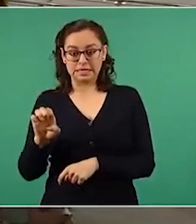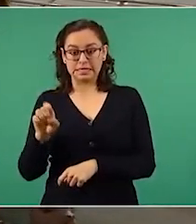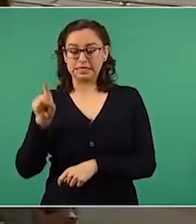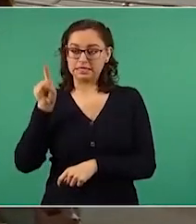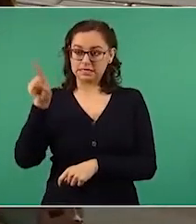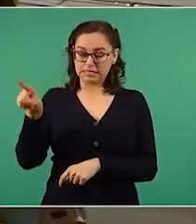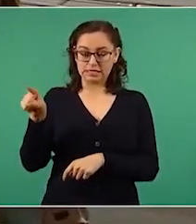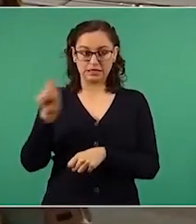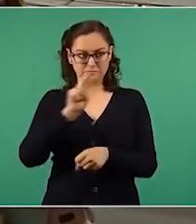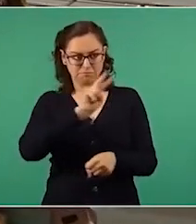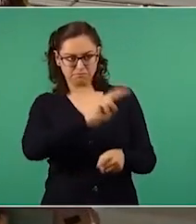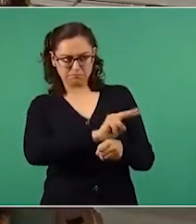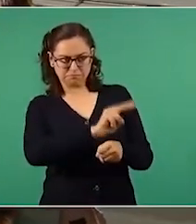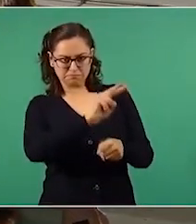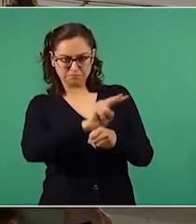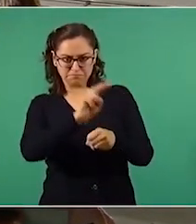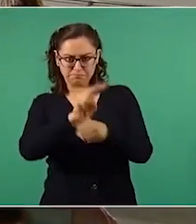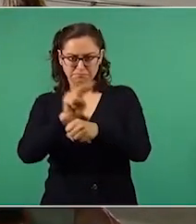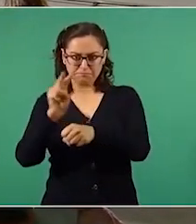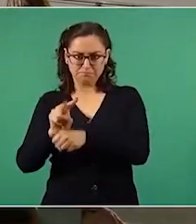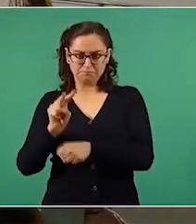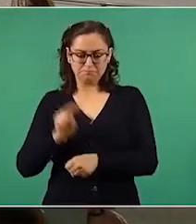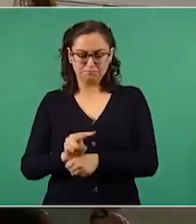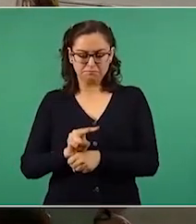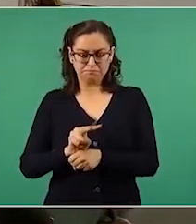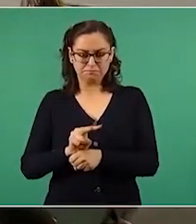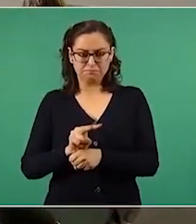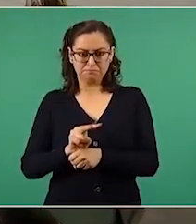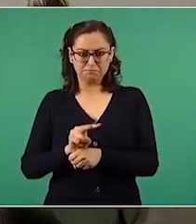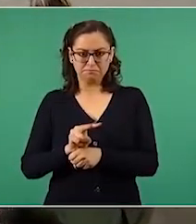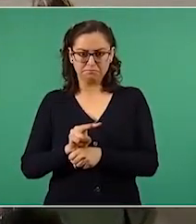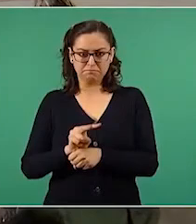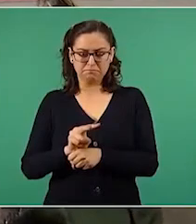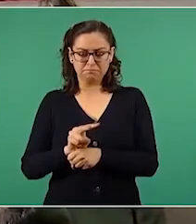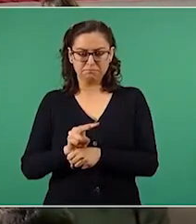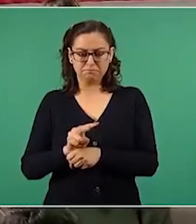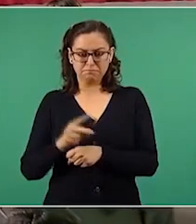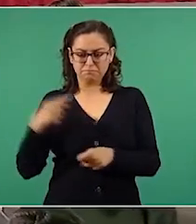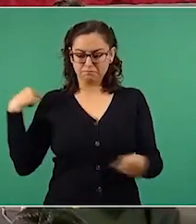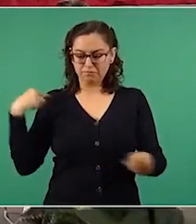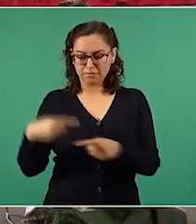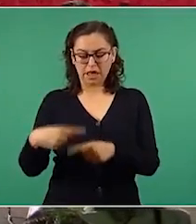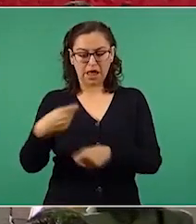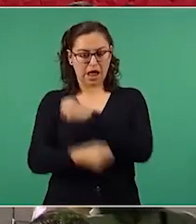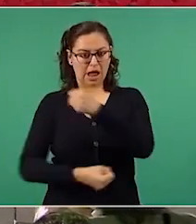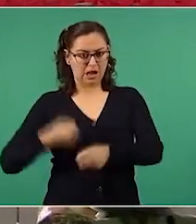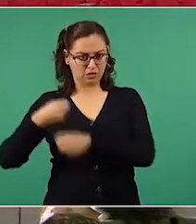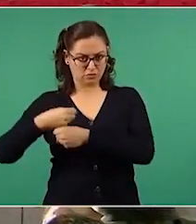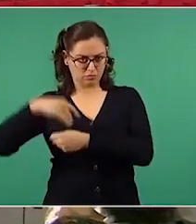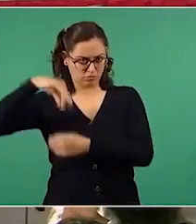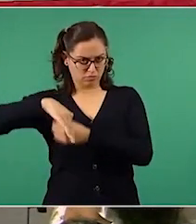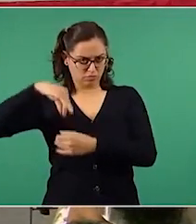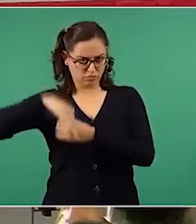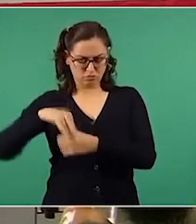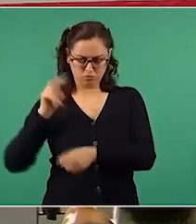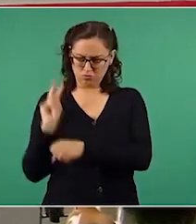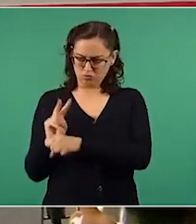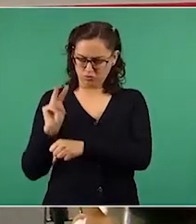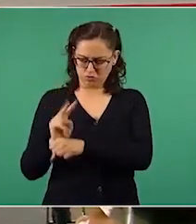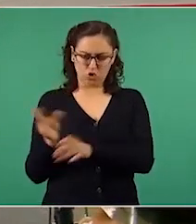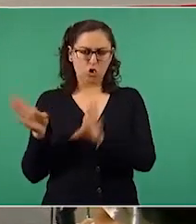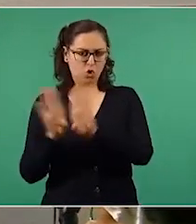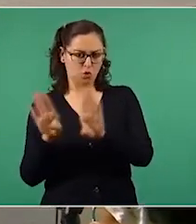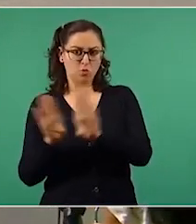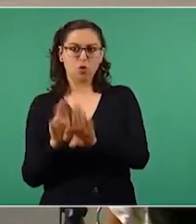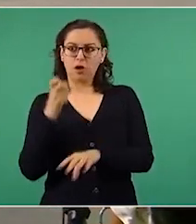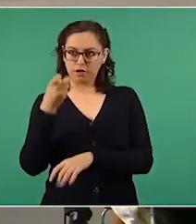campaña, el proceso electoral de este año. Bueno, primero